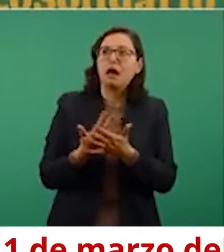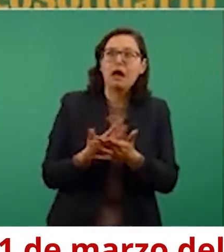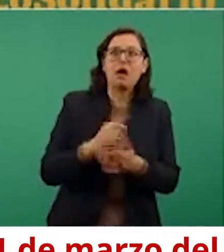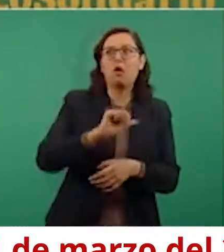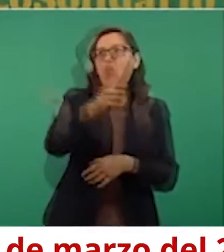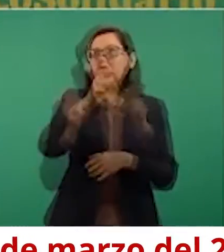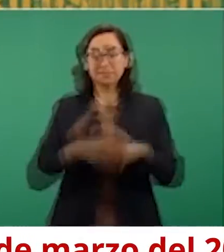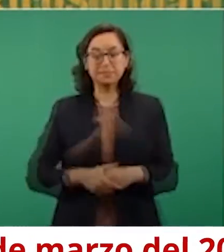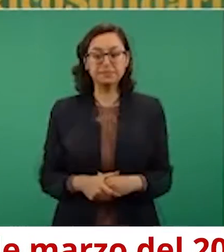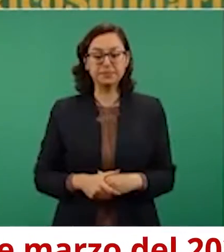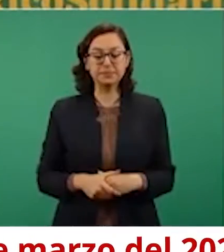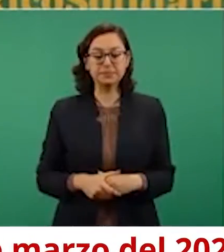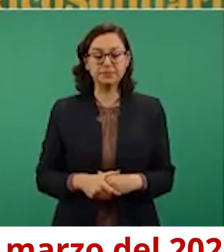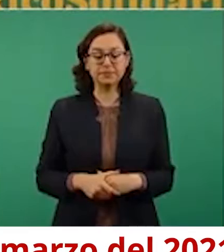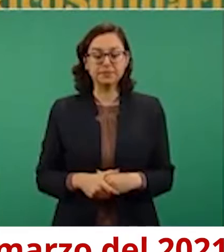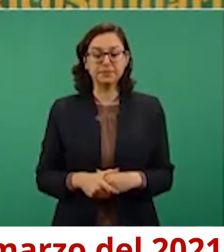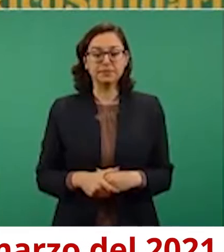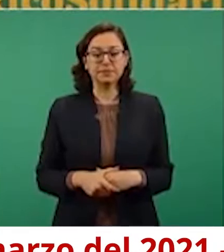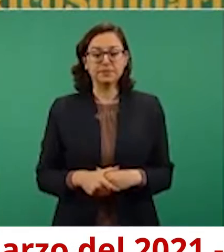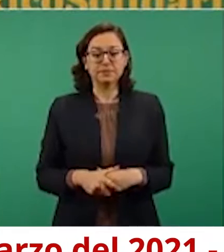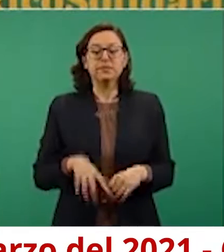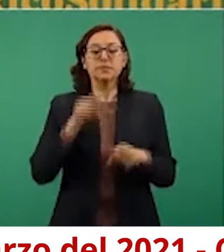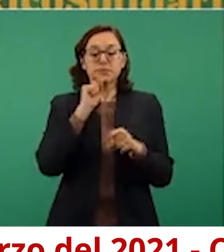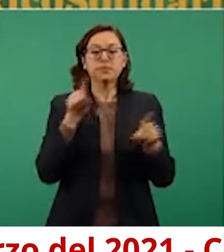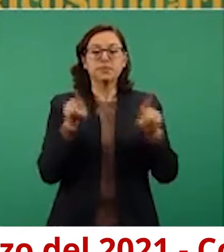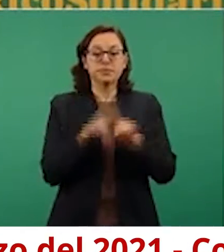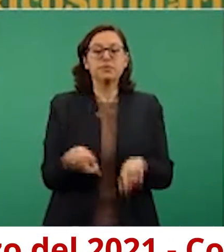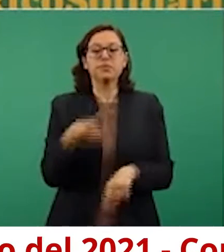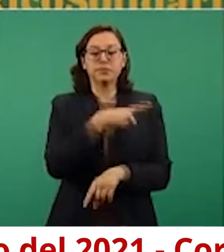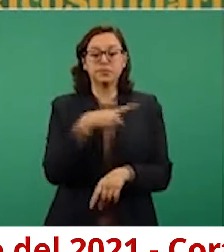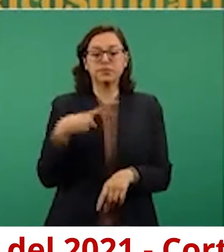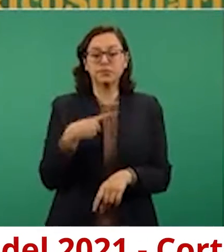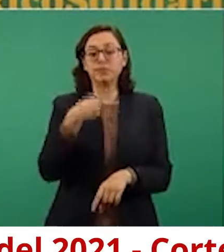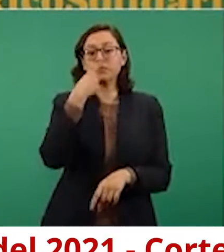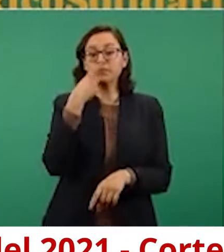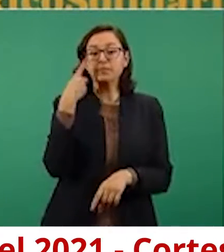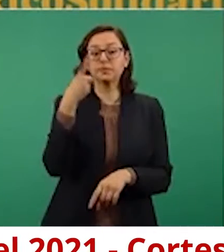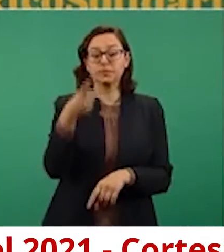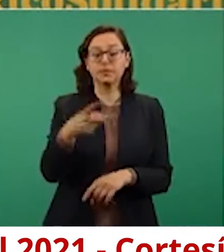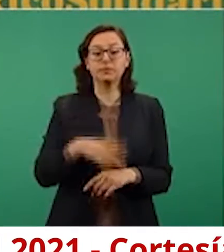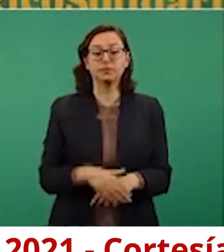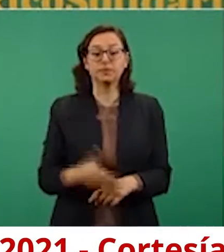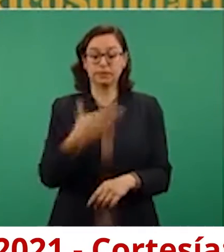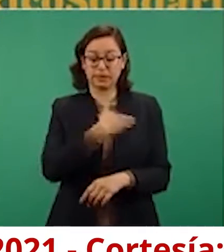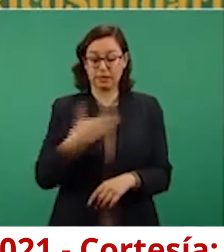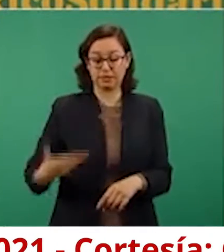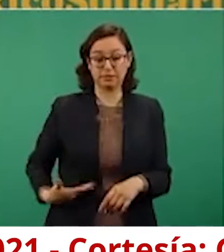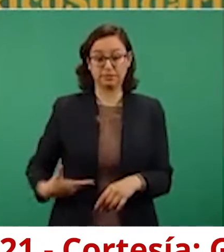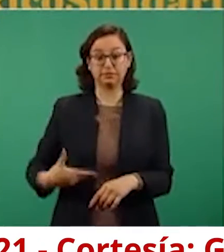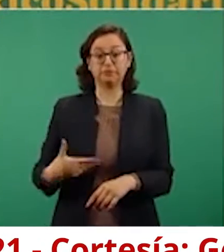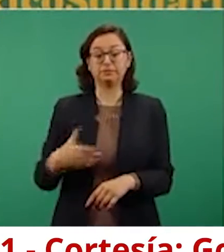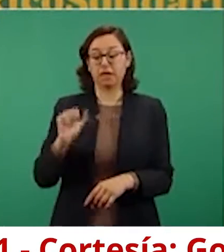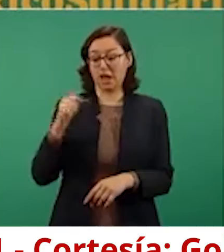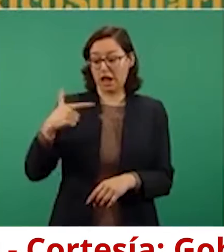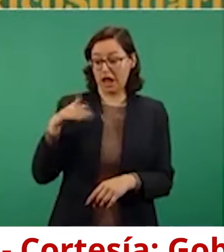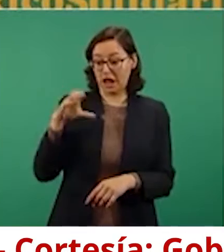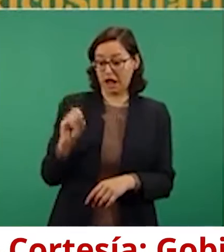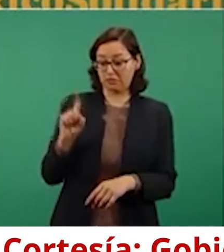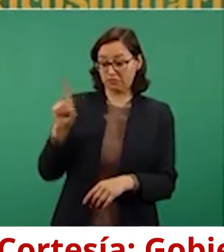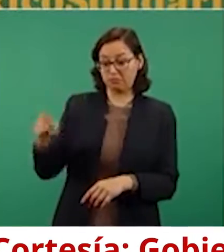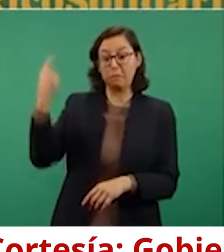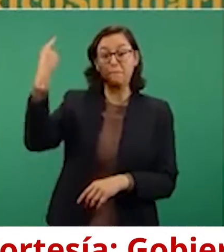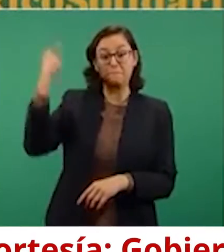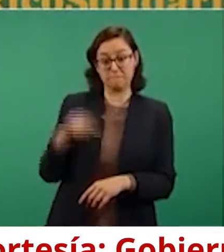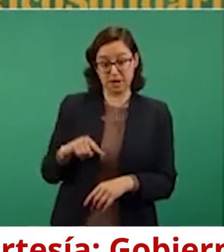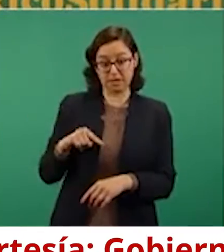cualquier circunstancia. En tal es que también por gestión directa del presidente de la República se inició una negociación